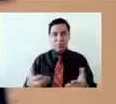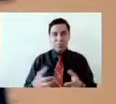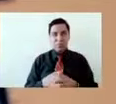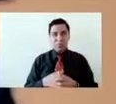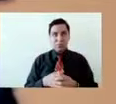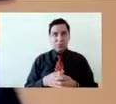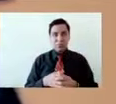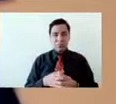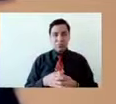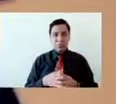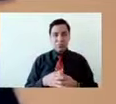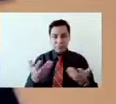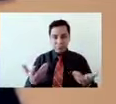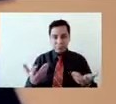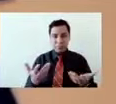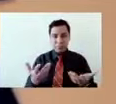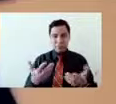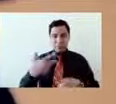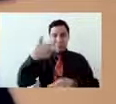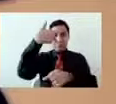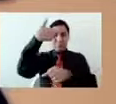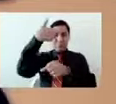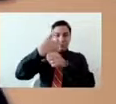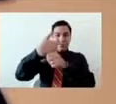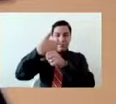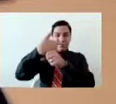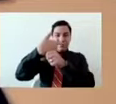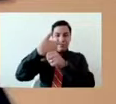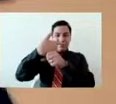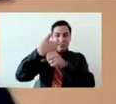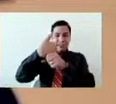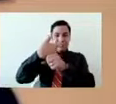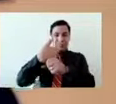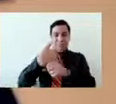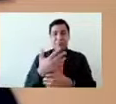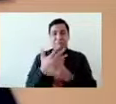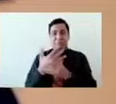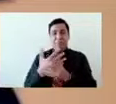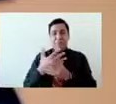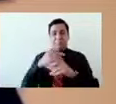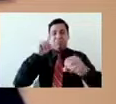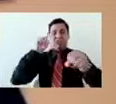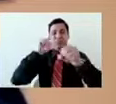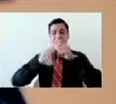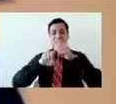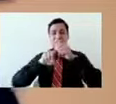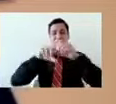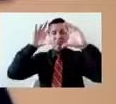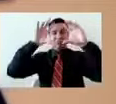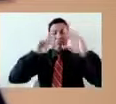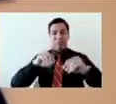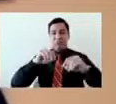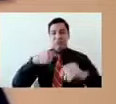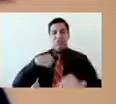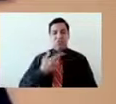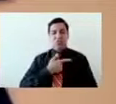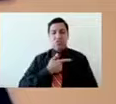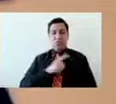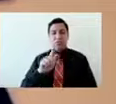eh, es una, es una respuesta compleja porque no la tengo. Yo por lo menos hoy no la tendría. Yo creo que cada uno de nosotros,